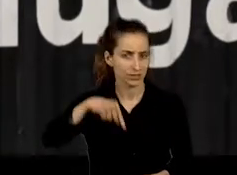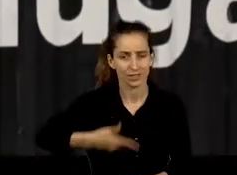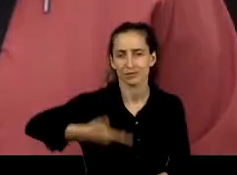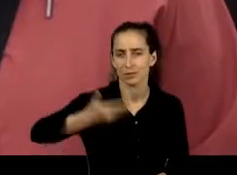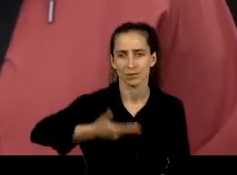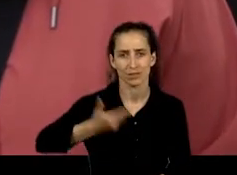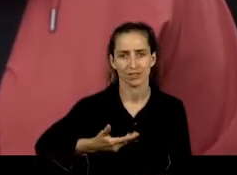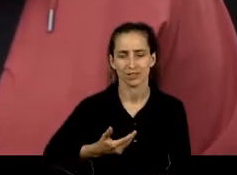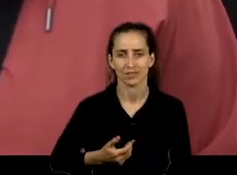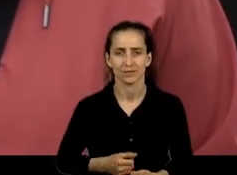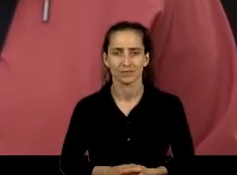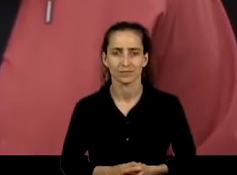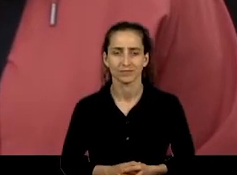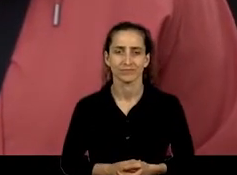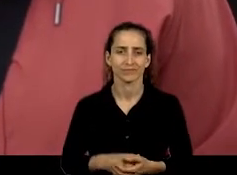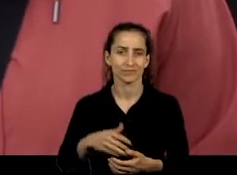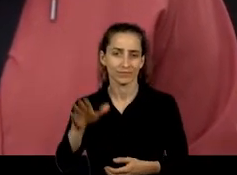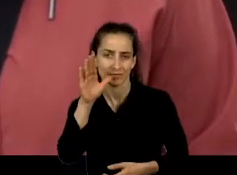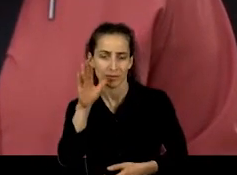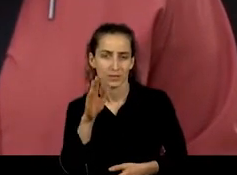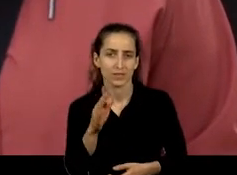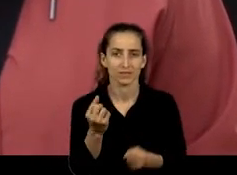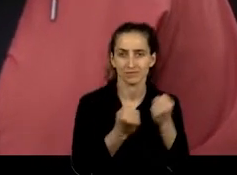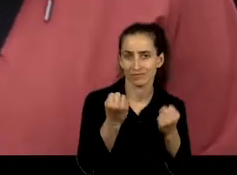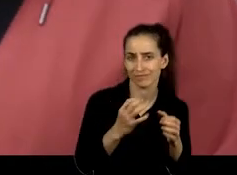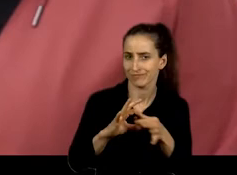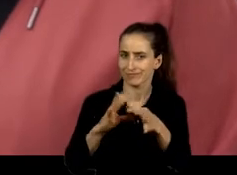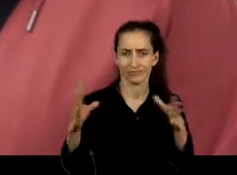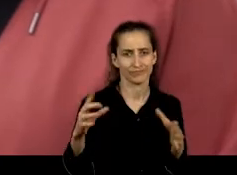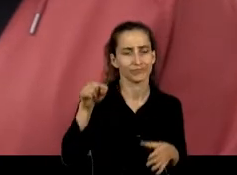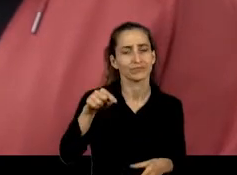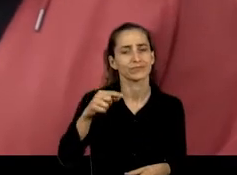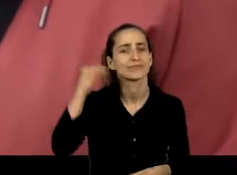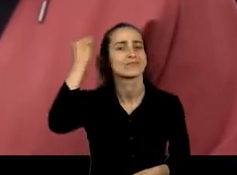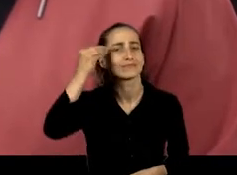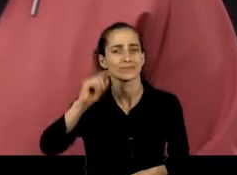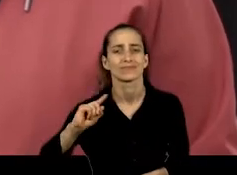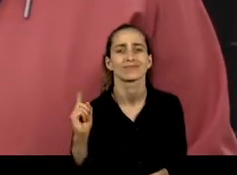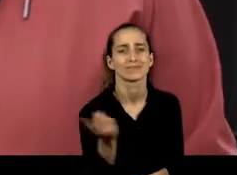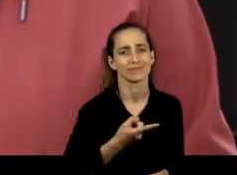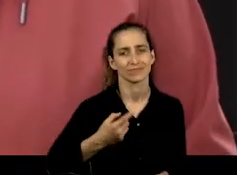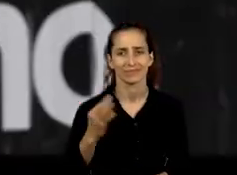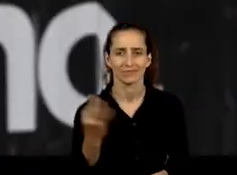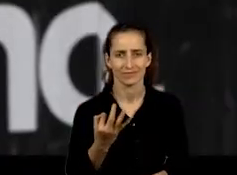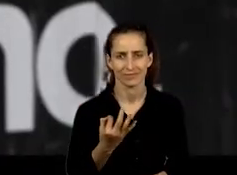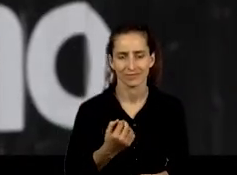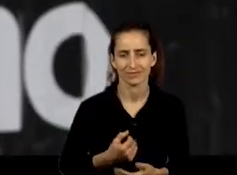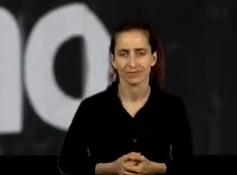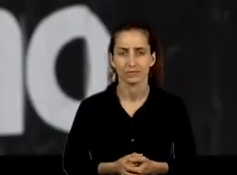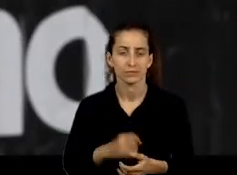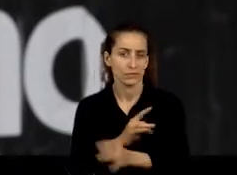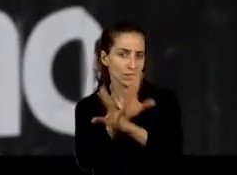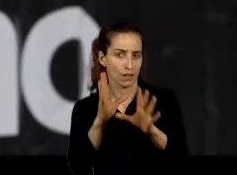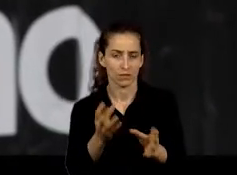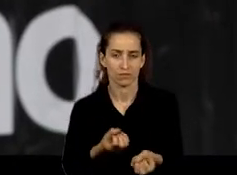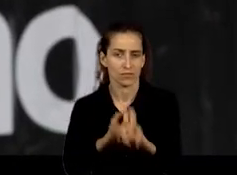muy importante. Que no hay que beber para coger el coche. Esa la represión, que tenemos que hacer todos. Pues está claro que